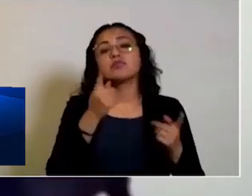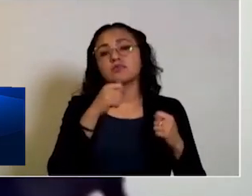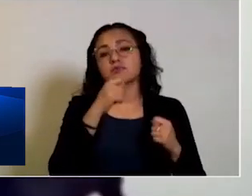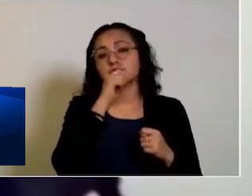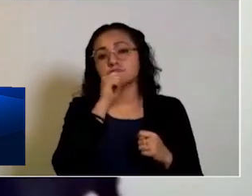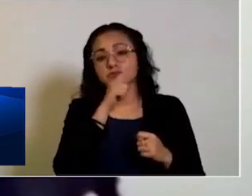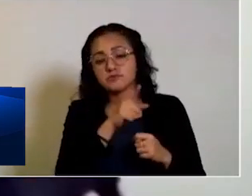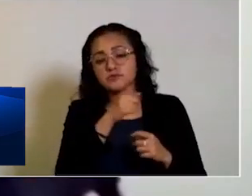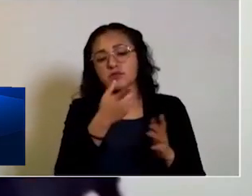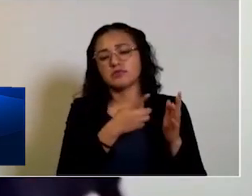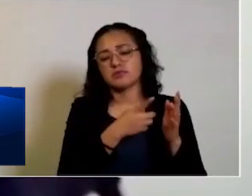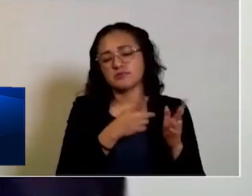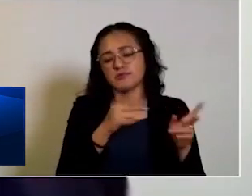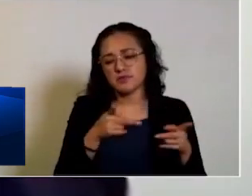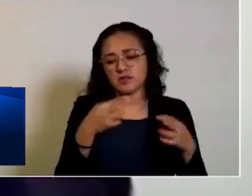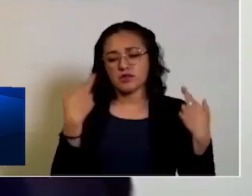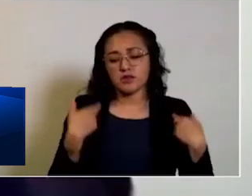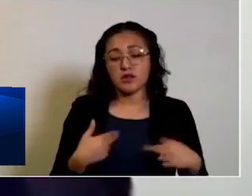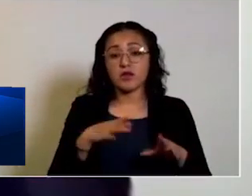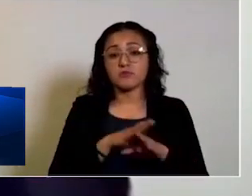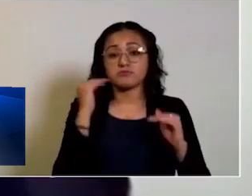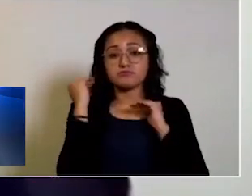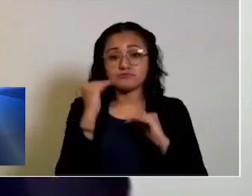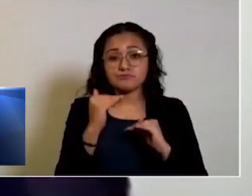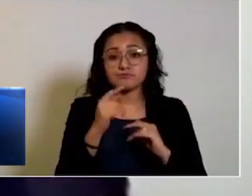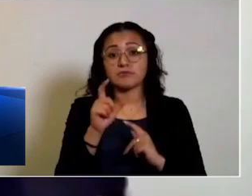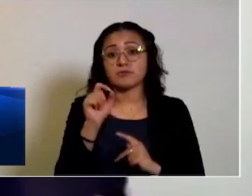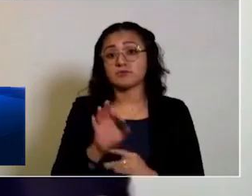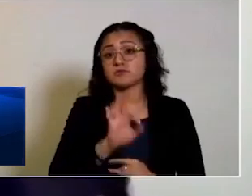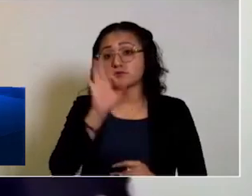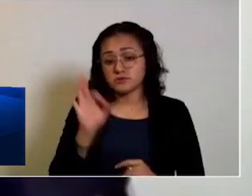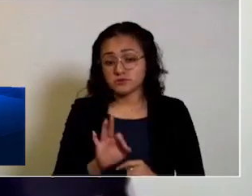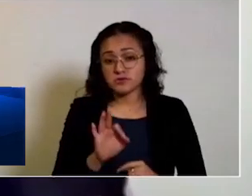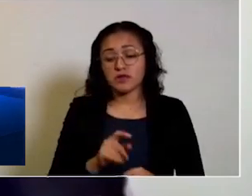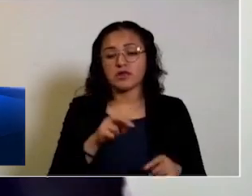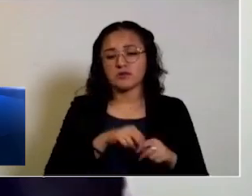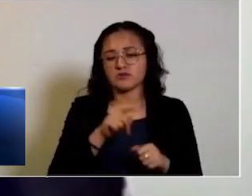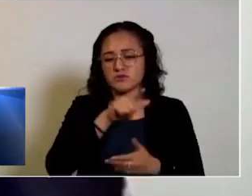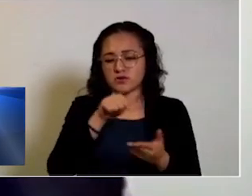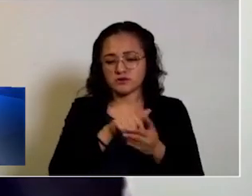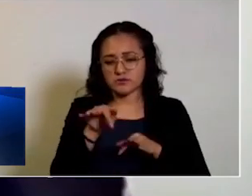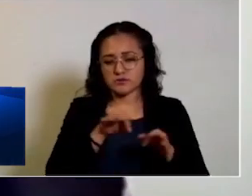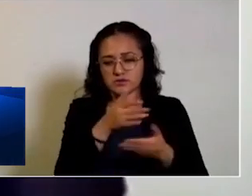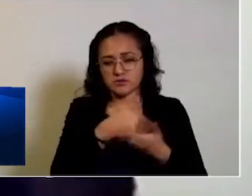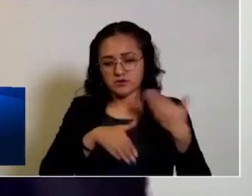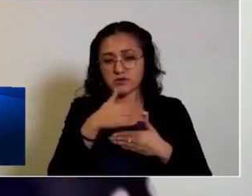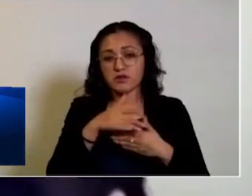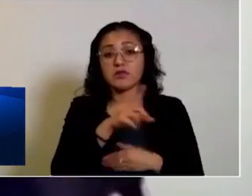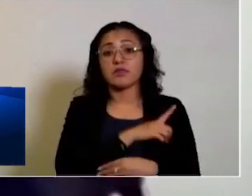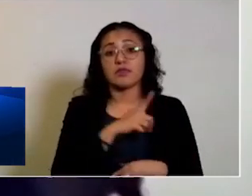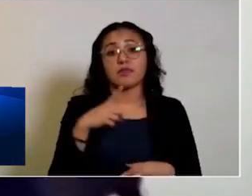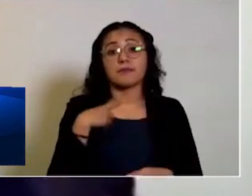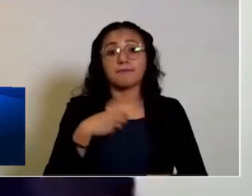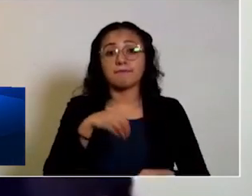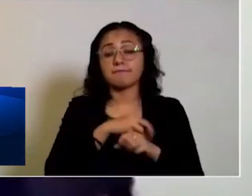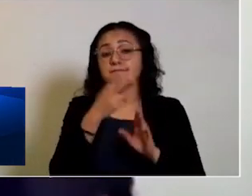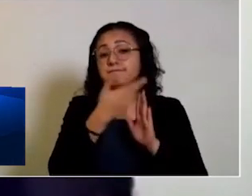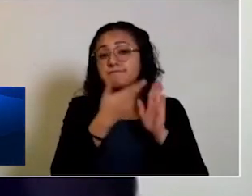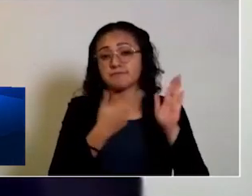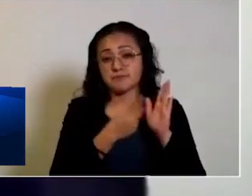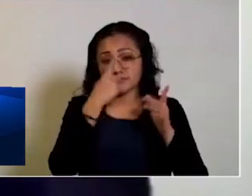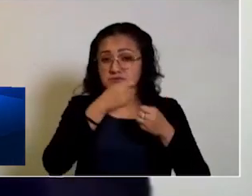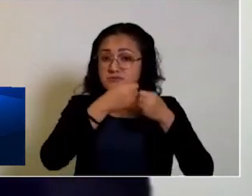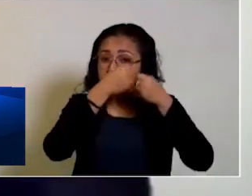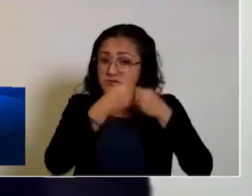departamentales, además de garantizar un aforo máximo general del 20% en sus espacios, deberán implementar medidas para